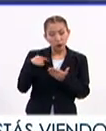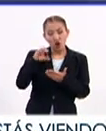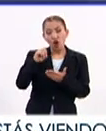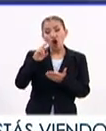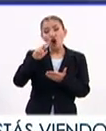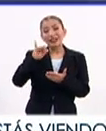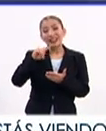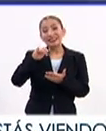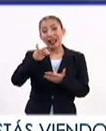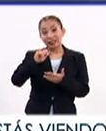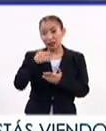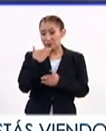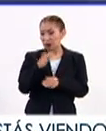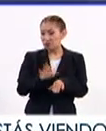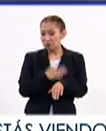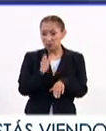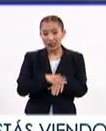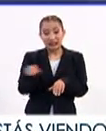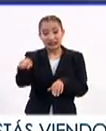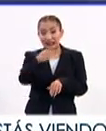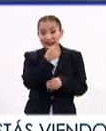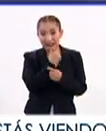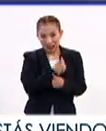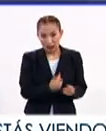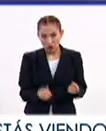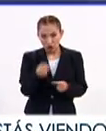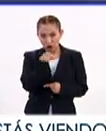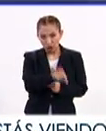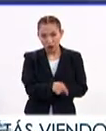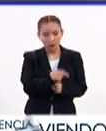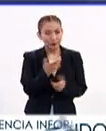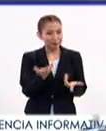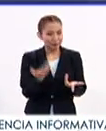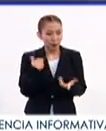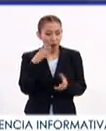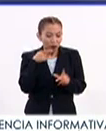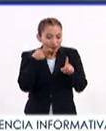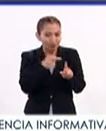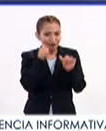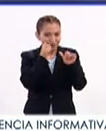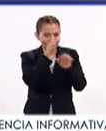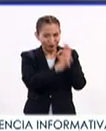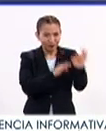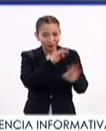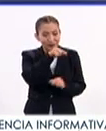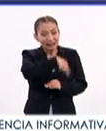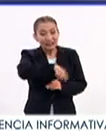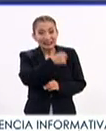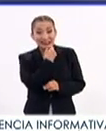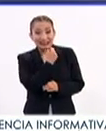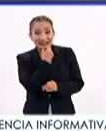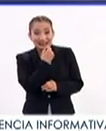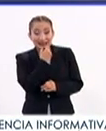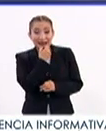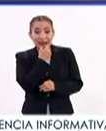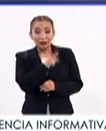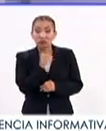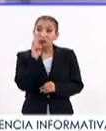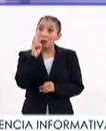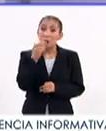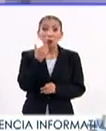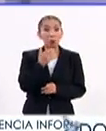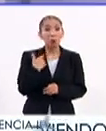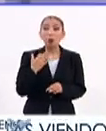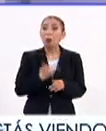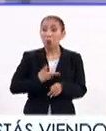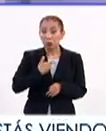Oriéntate fue muy, calificado, los niños, que son nuestros clientes, pues, ellos lo tomaron